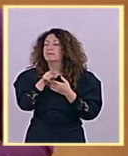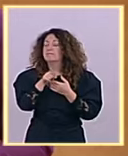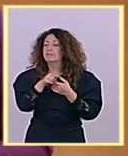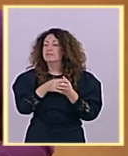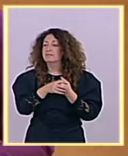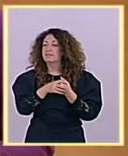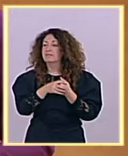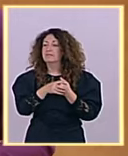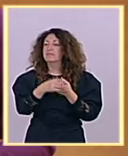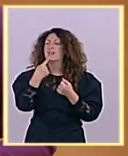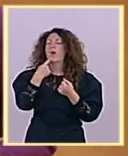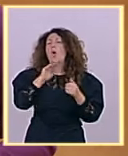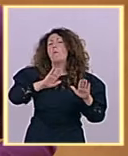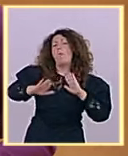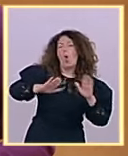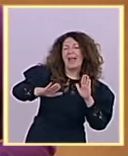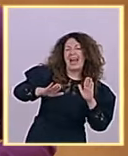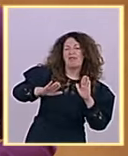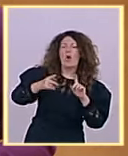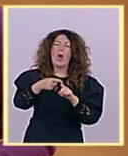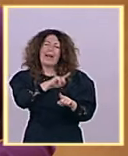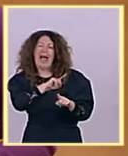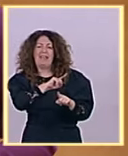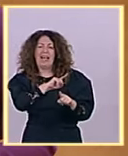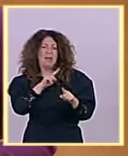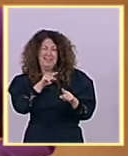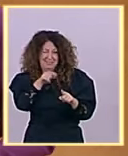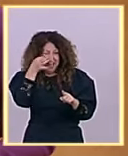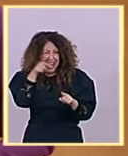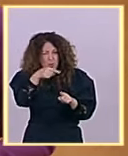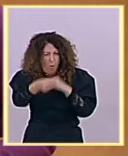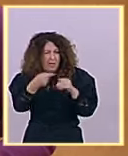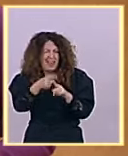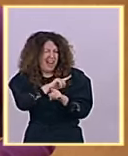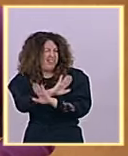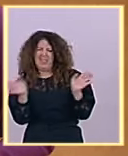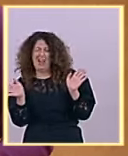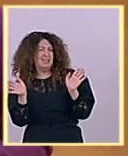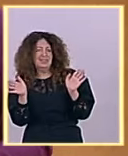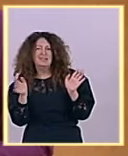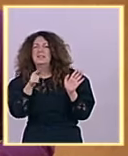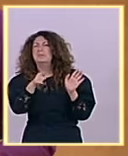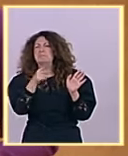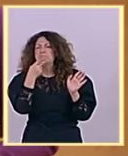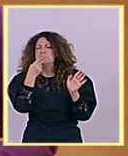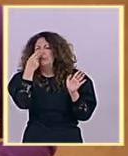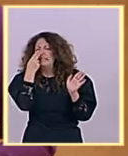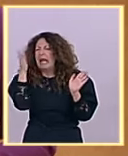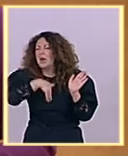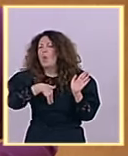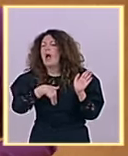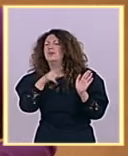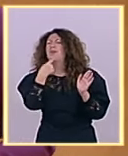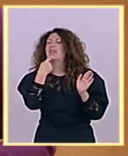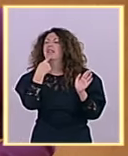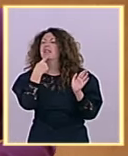practica radicalidad no tiene ningún tipo de interés el que usted hable de que usted intenta la concordia cuando lo que